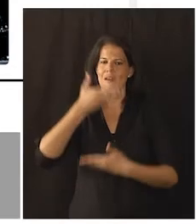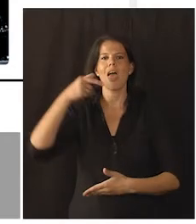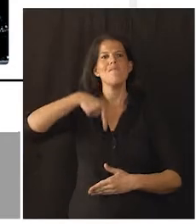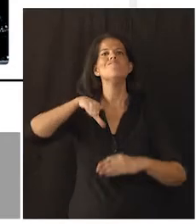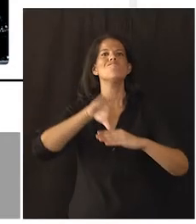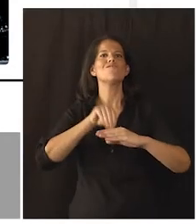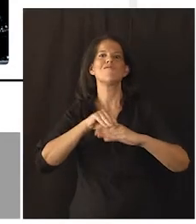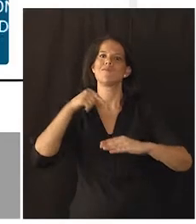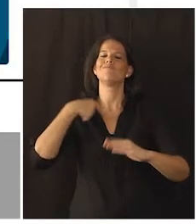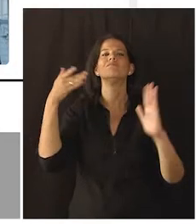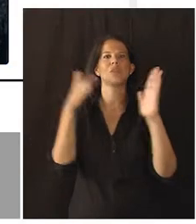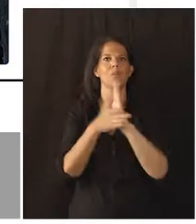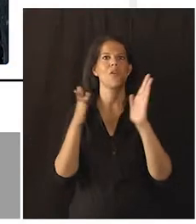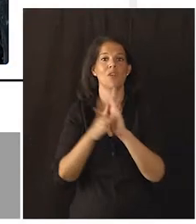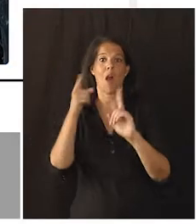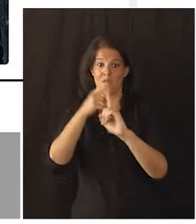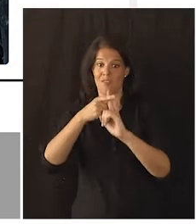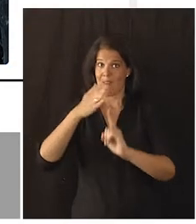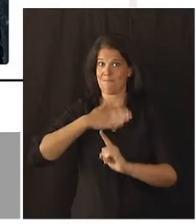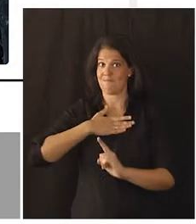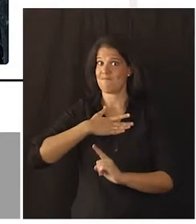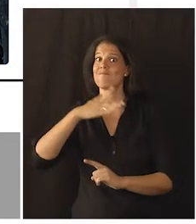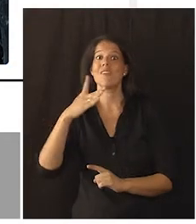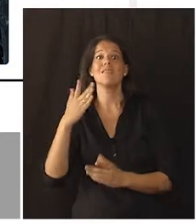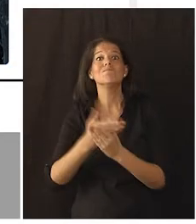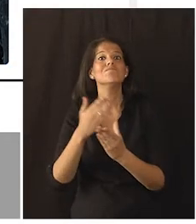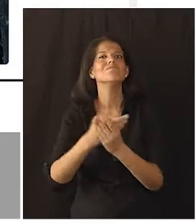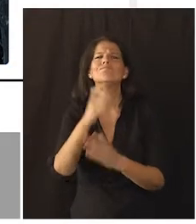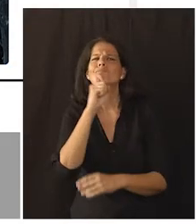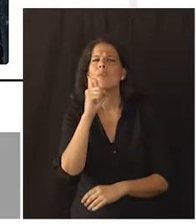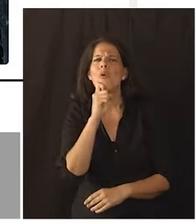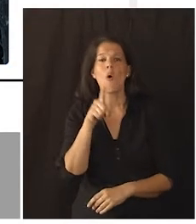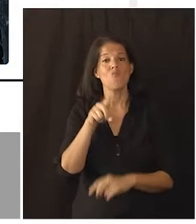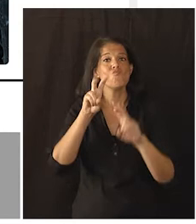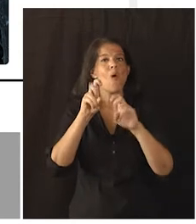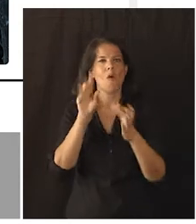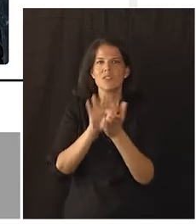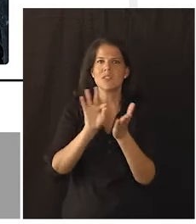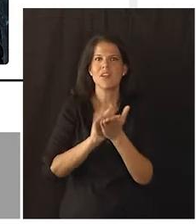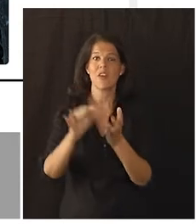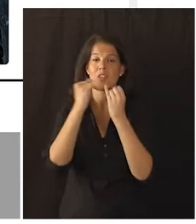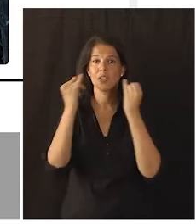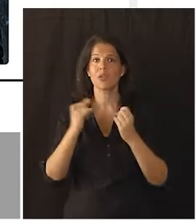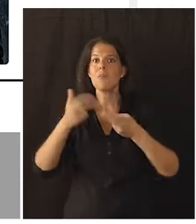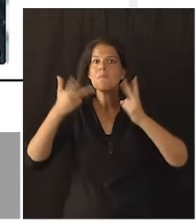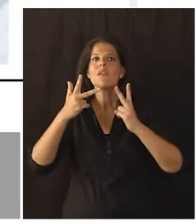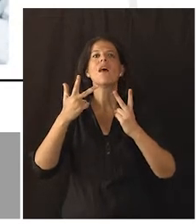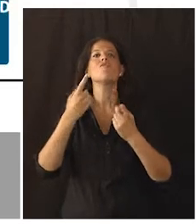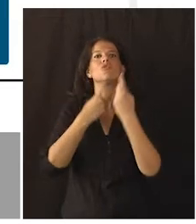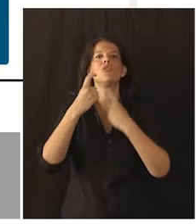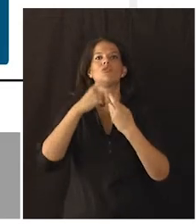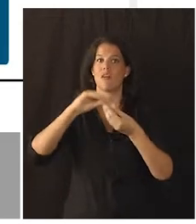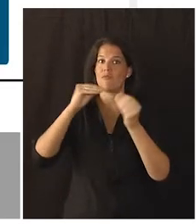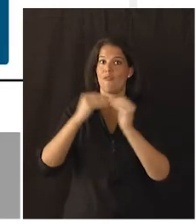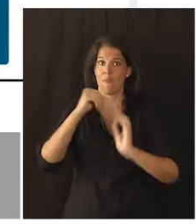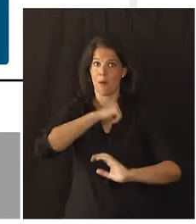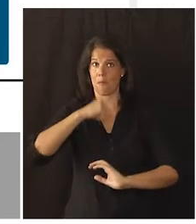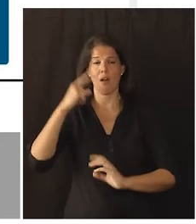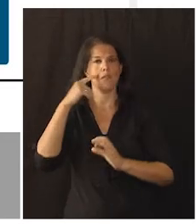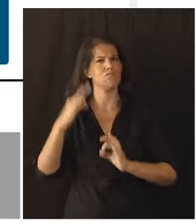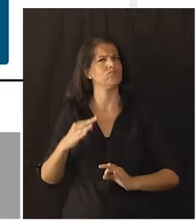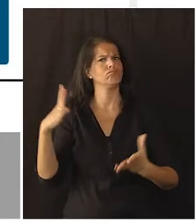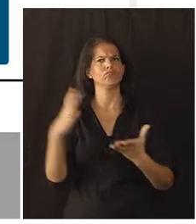Bienvenido a este vídeo donde te explicaré cómo utilizar mi carpeta, un nuevo servicio electrónico que te permite consultar de forma